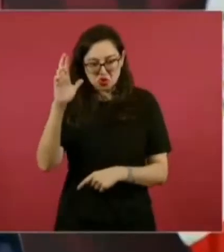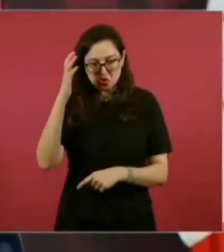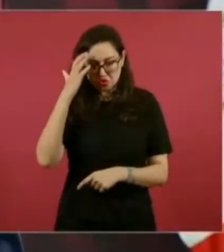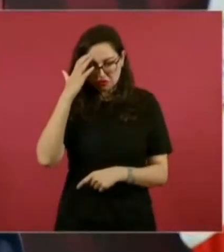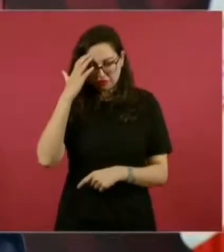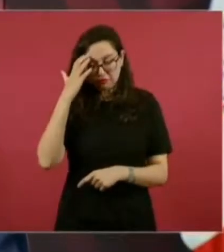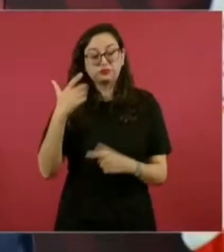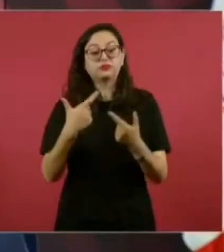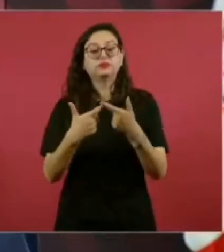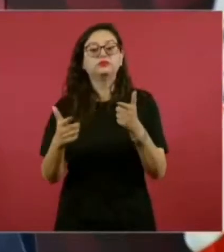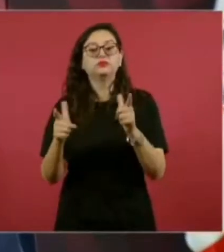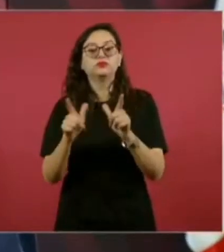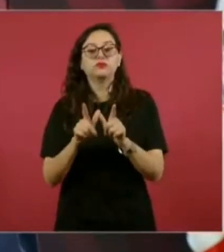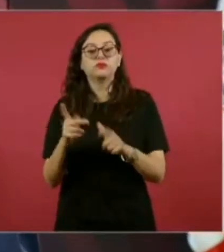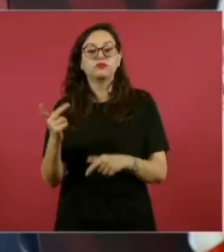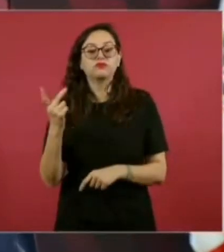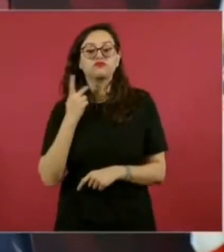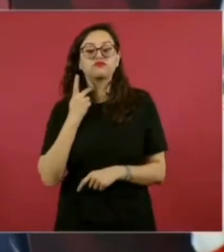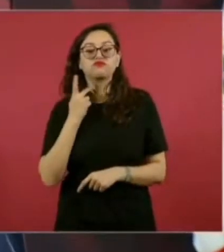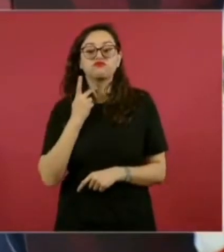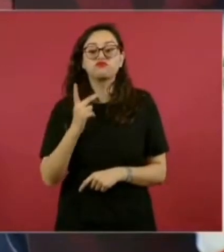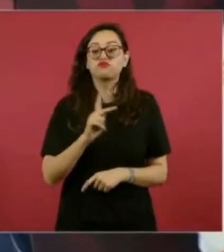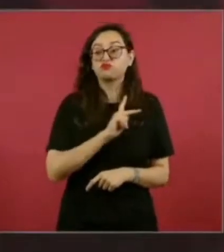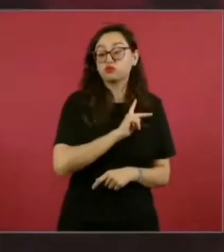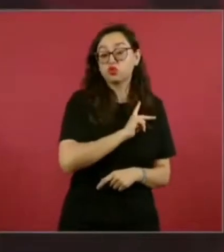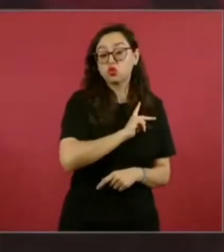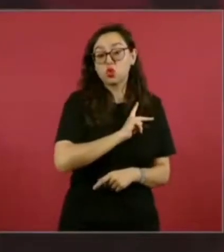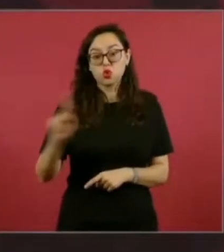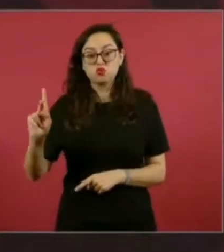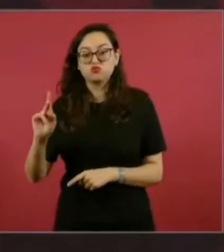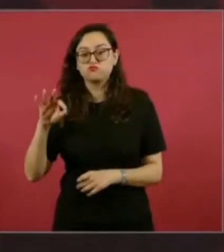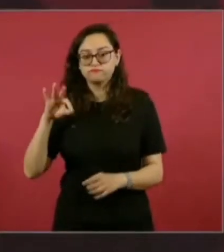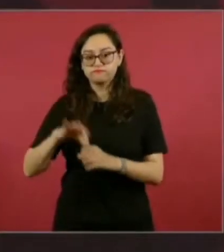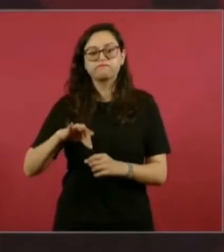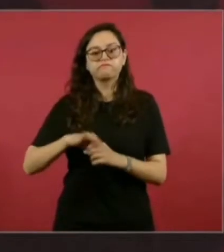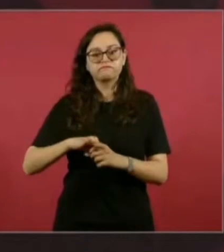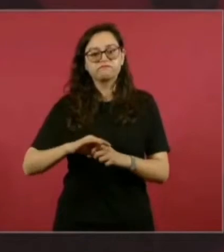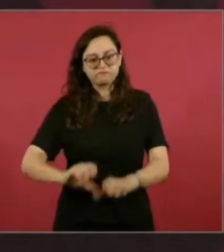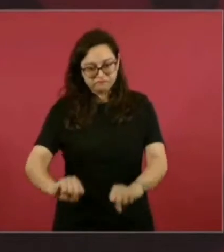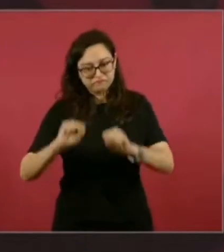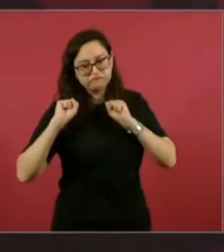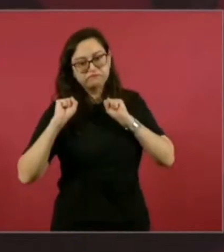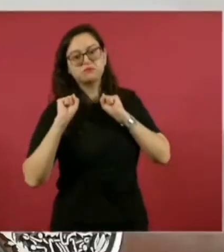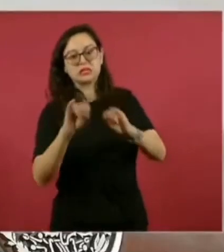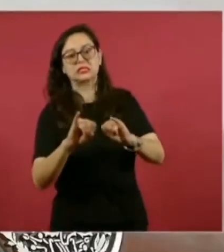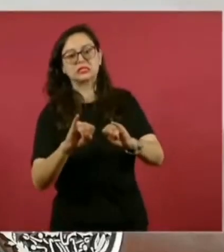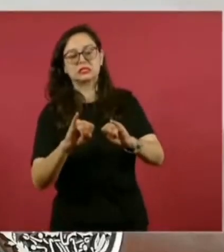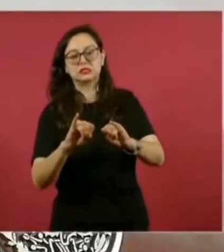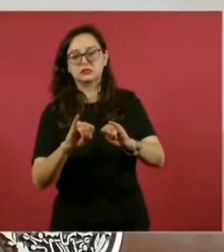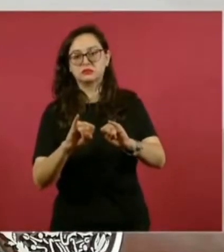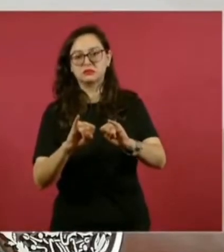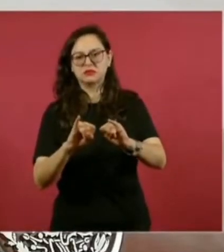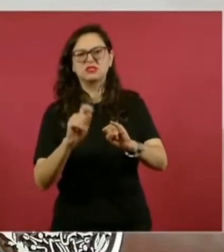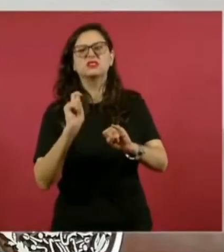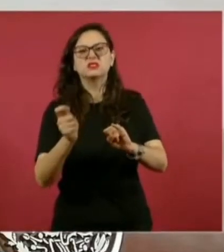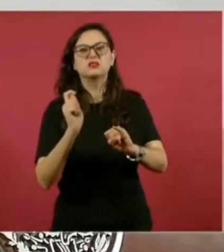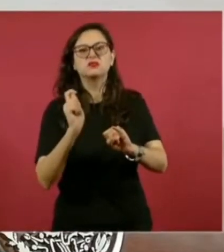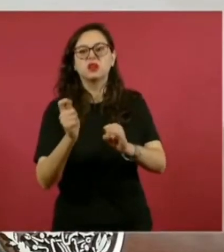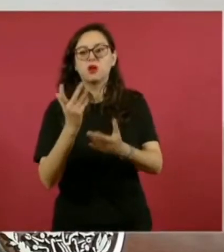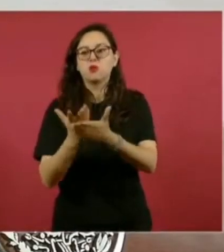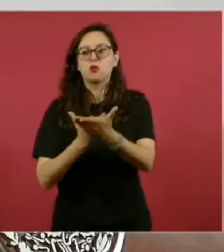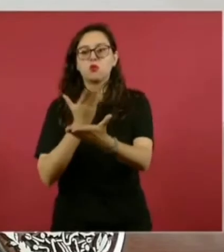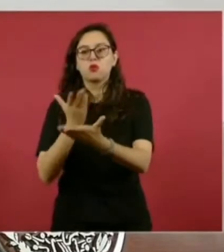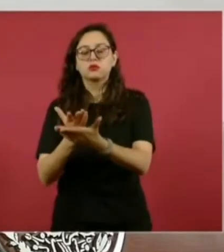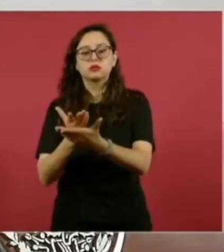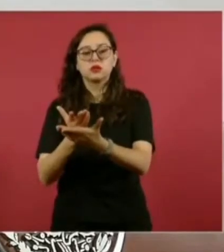la iniciativa de ley que presenté para garantizar los derechos de